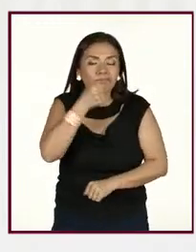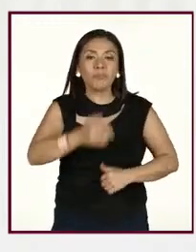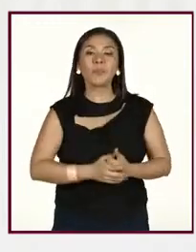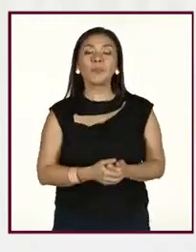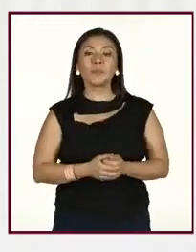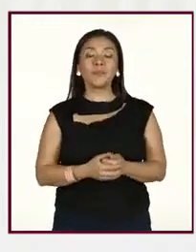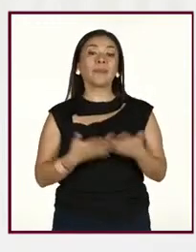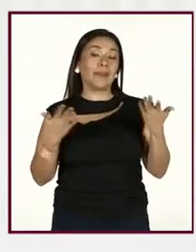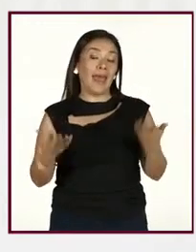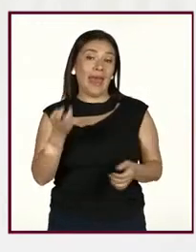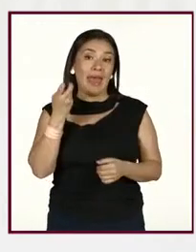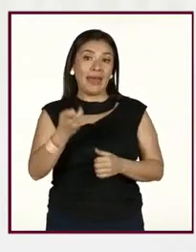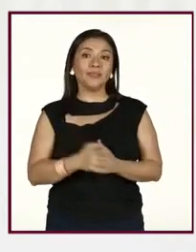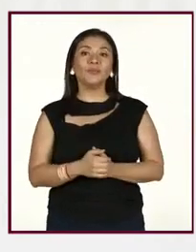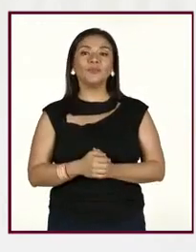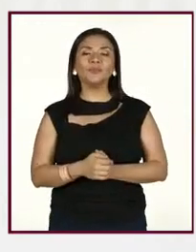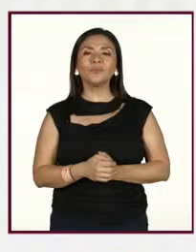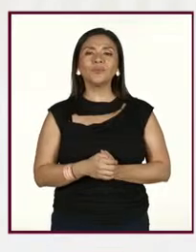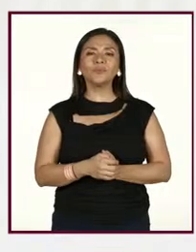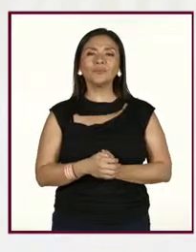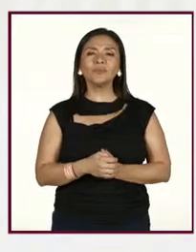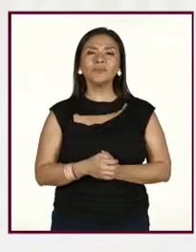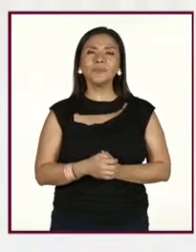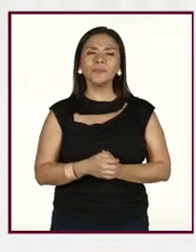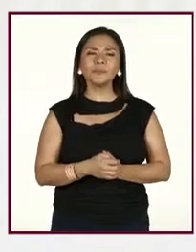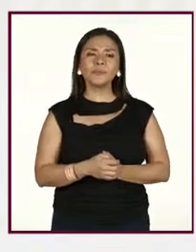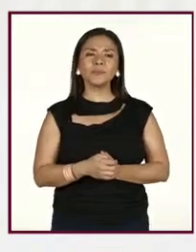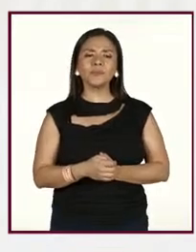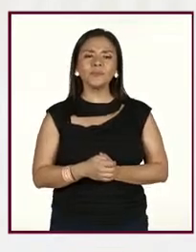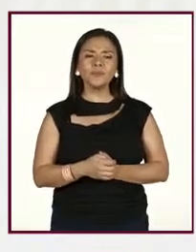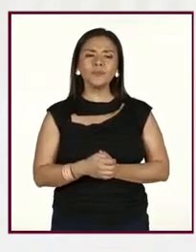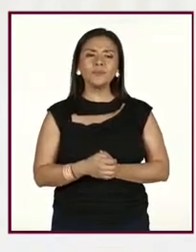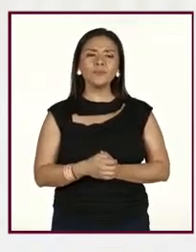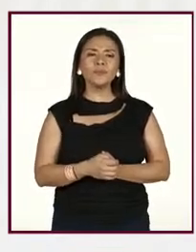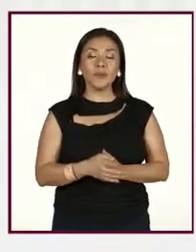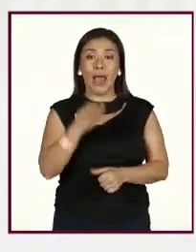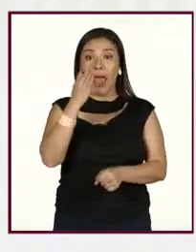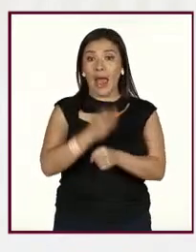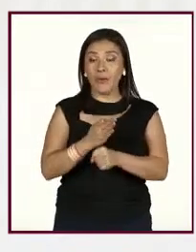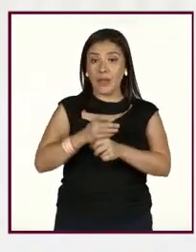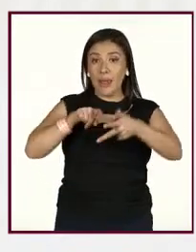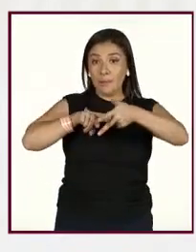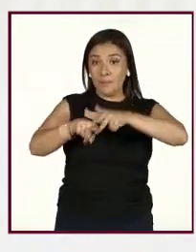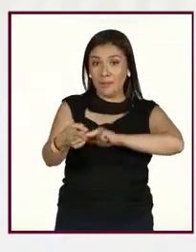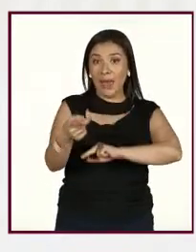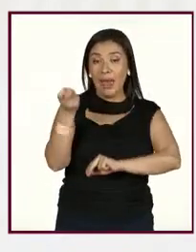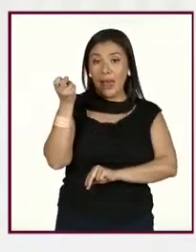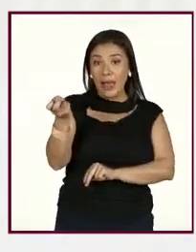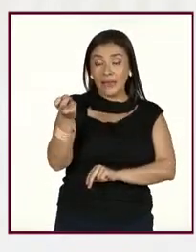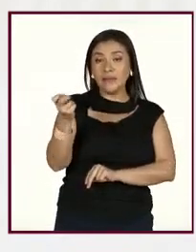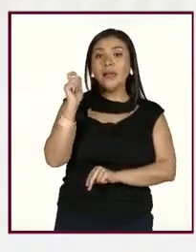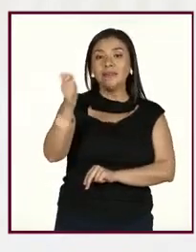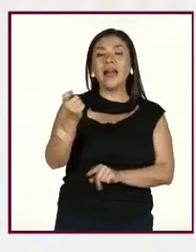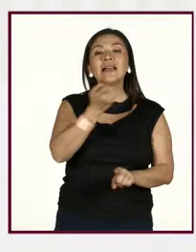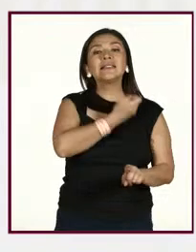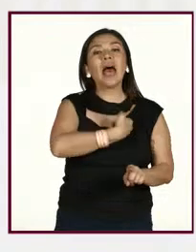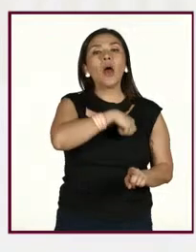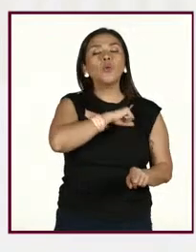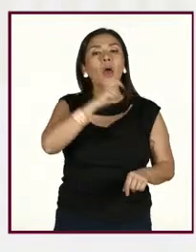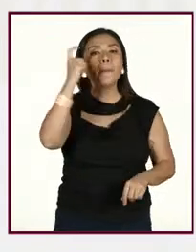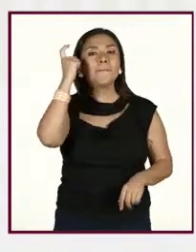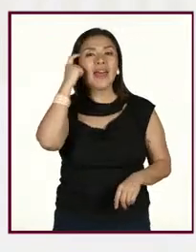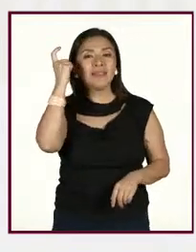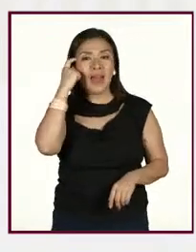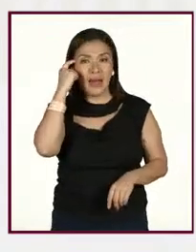Entonces, bueno, como parte de esto vamos a iniciar con la parte de salud mental,